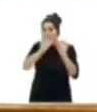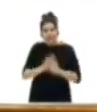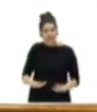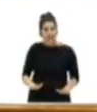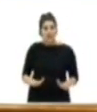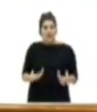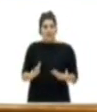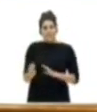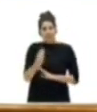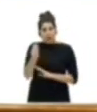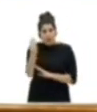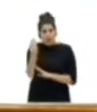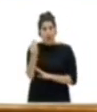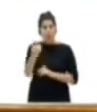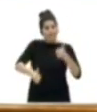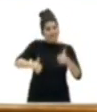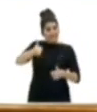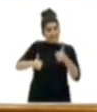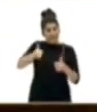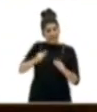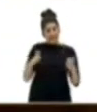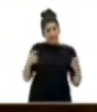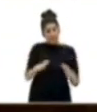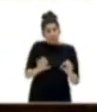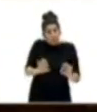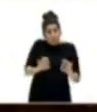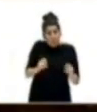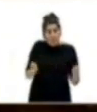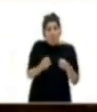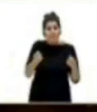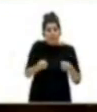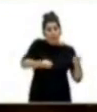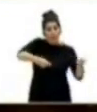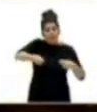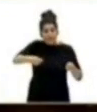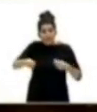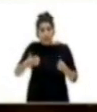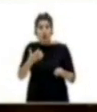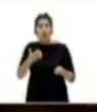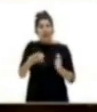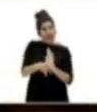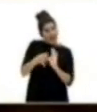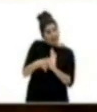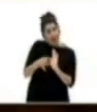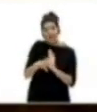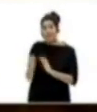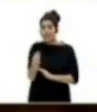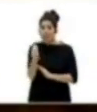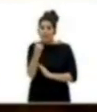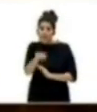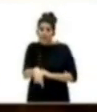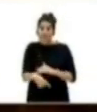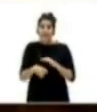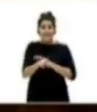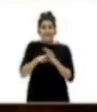mejorar la competitividad del sector, fomentando la comercialización, la calidad y una mejora del desarrollo